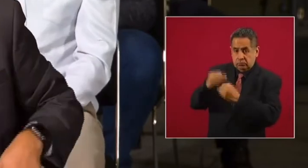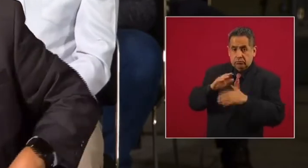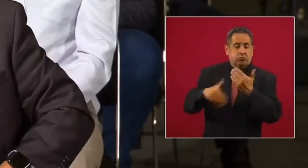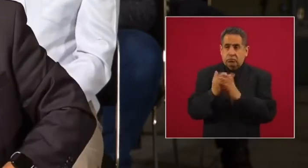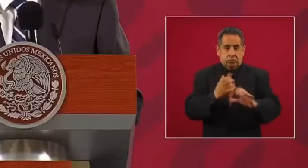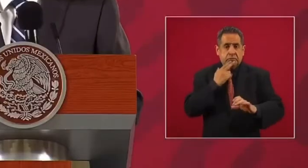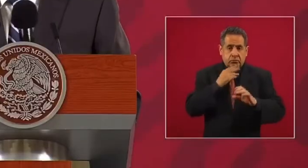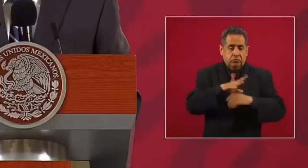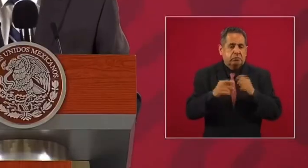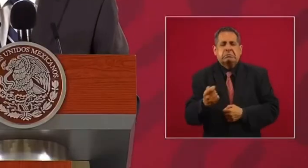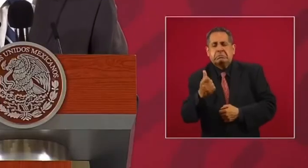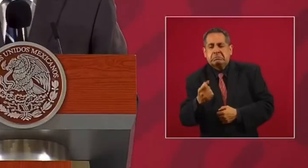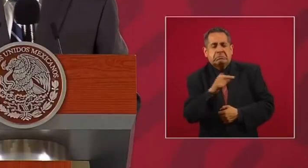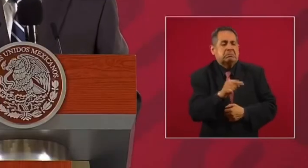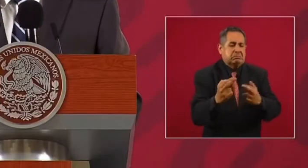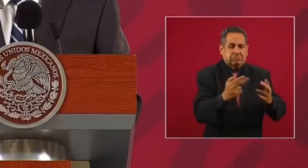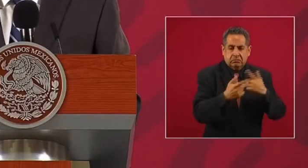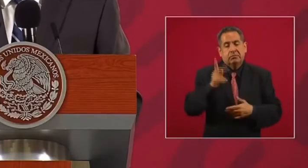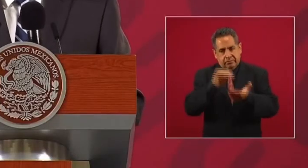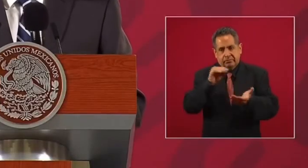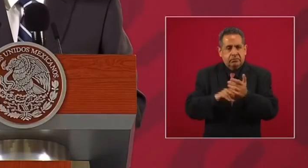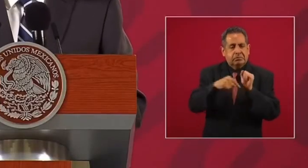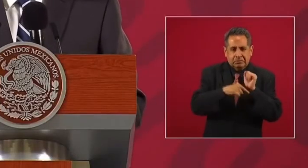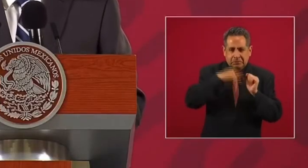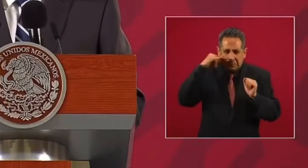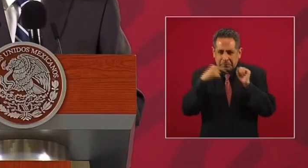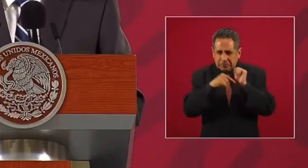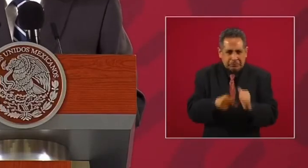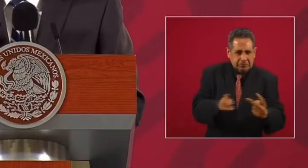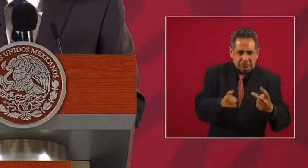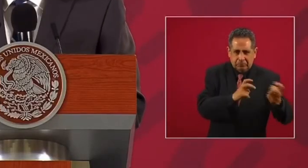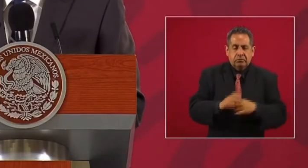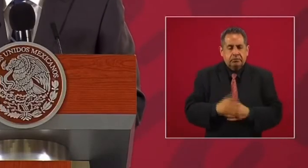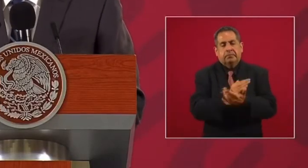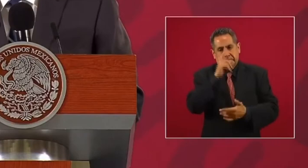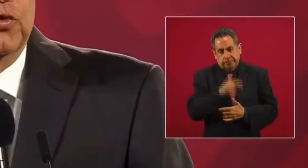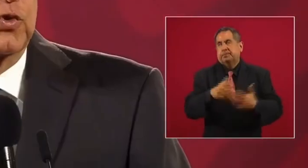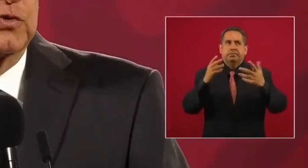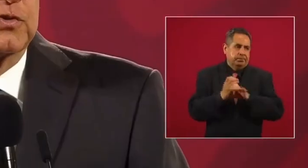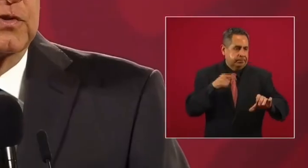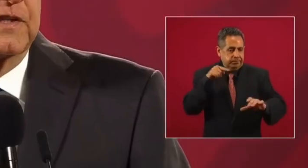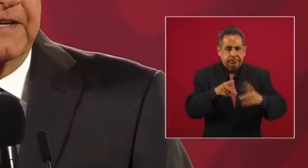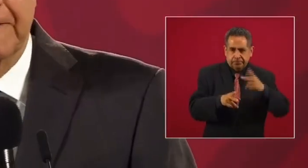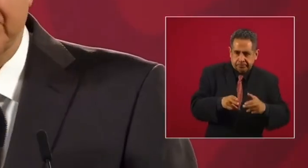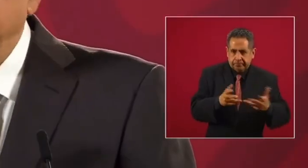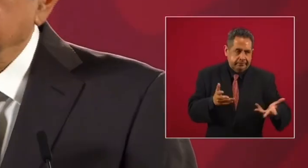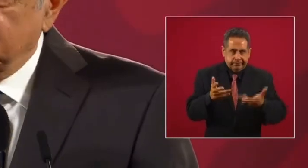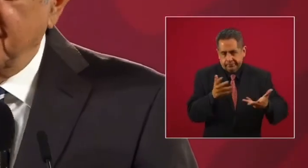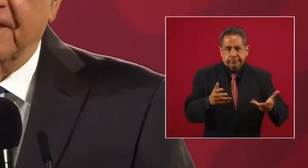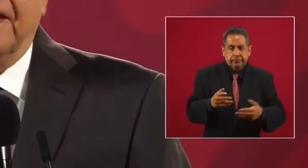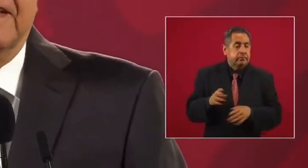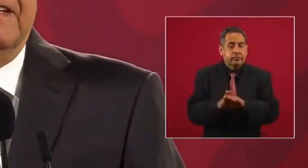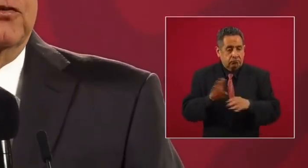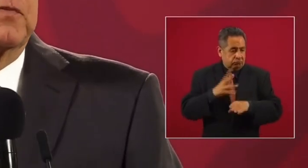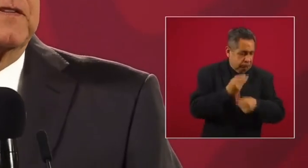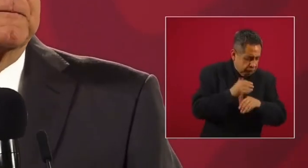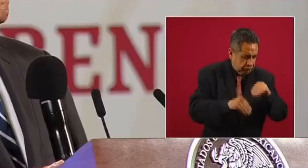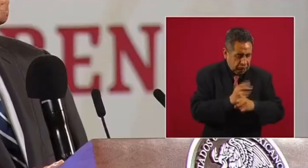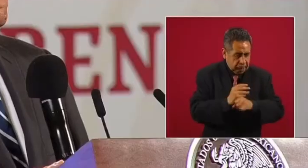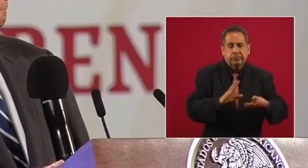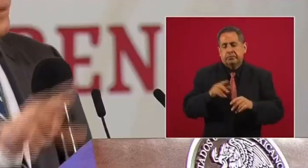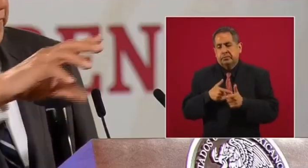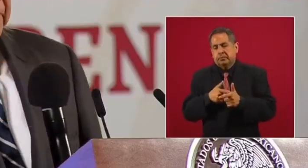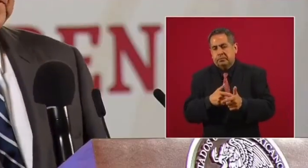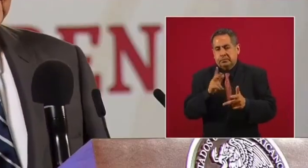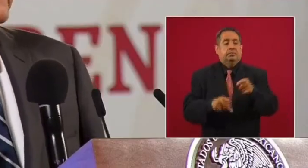Todos, todos, muy pocos, y hay todavía tomas clandestinas, nos interrumpen un ducto, se atienden las tomas,